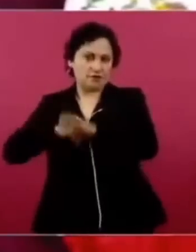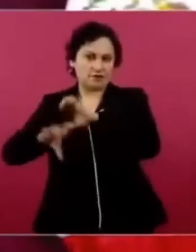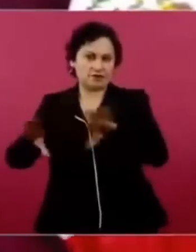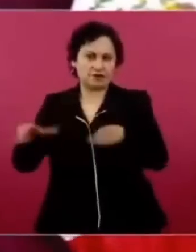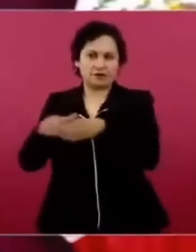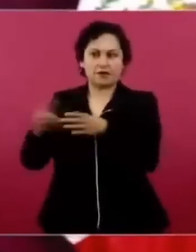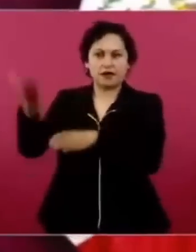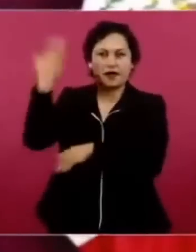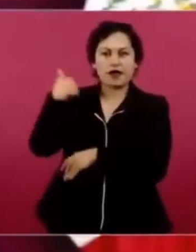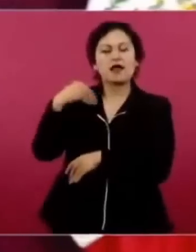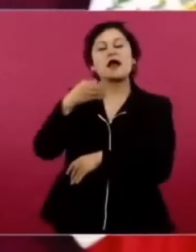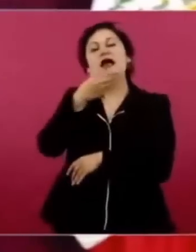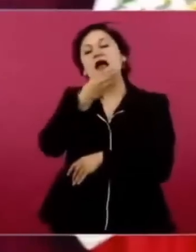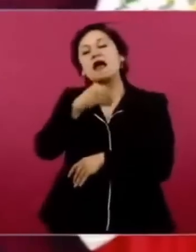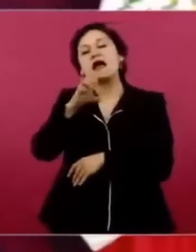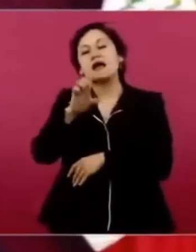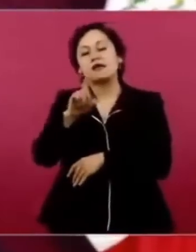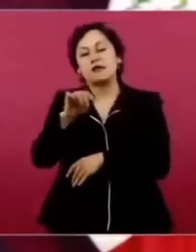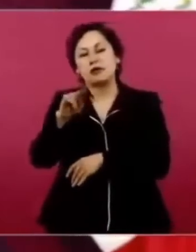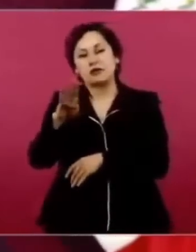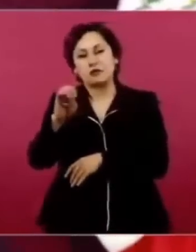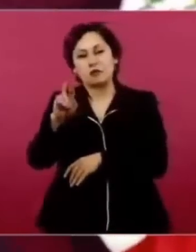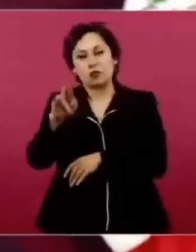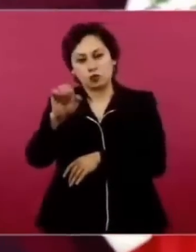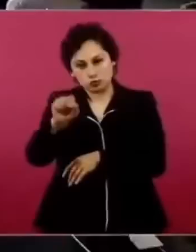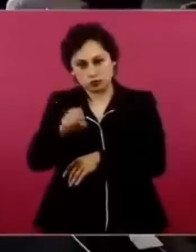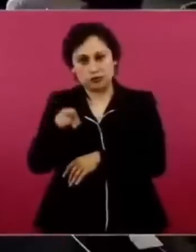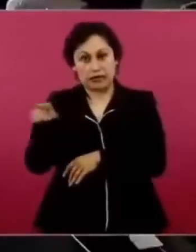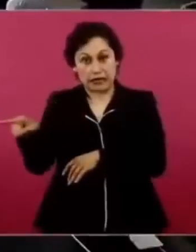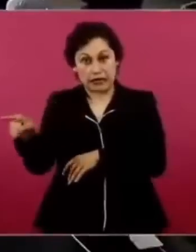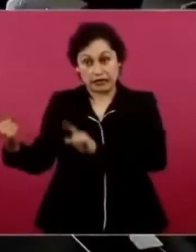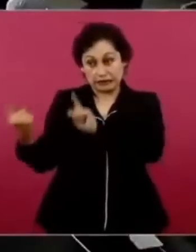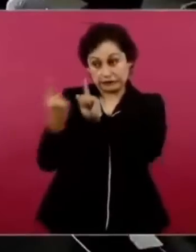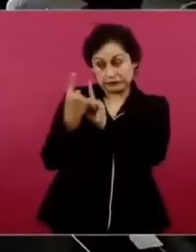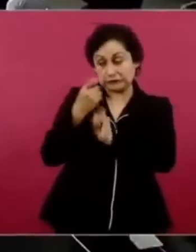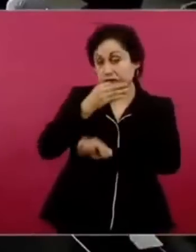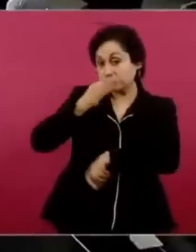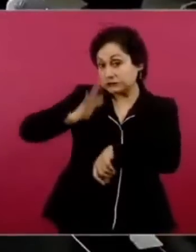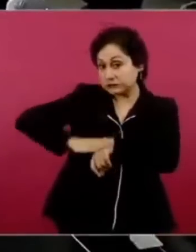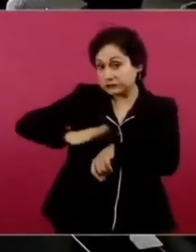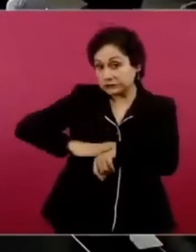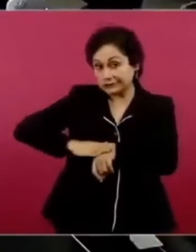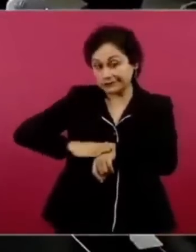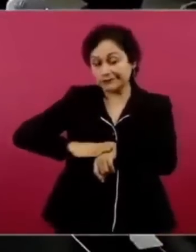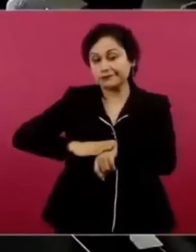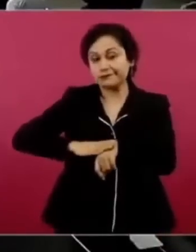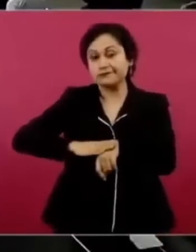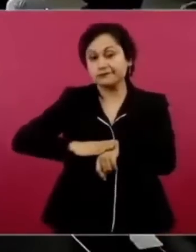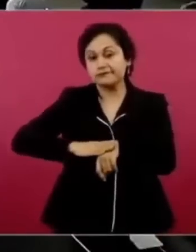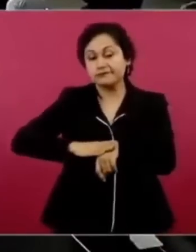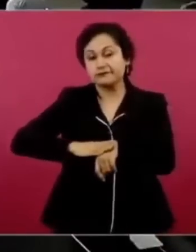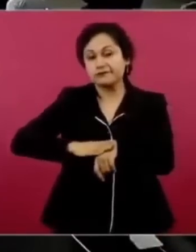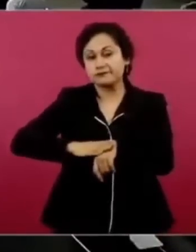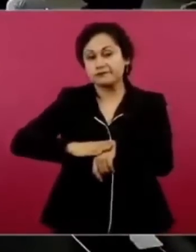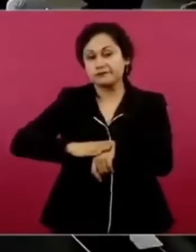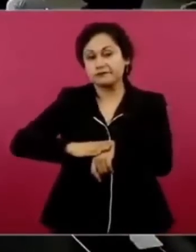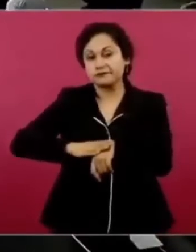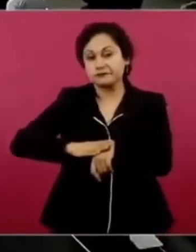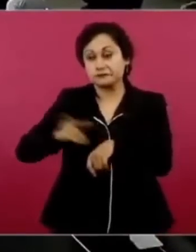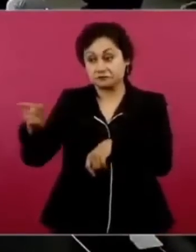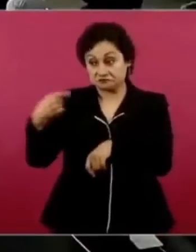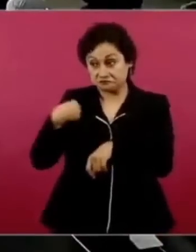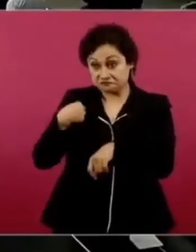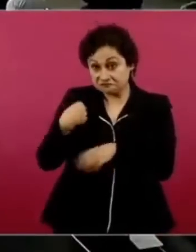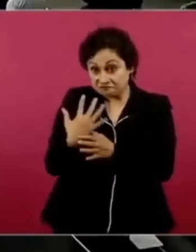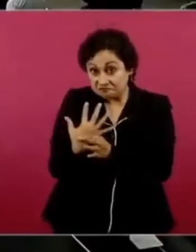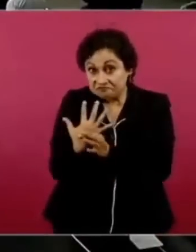me amenazó de que me iba a denunciar,